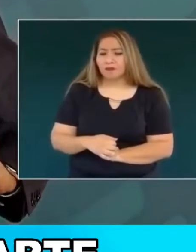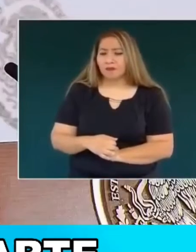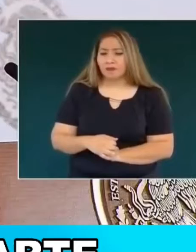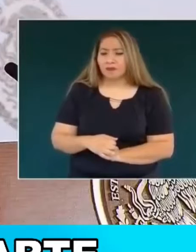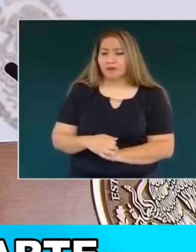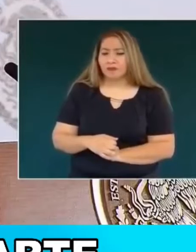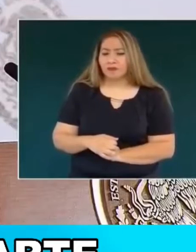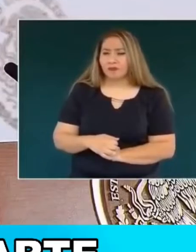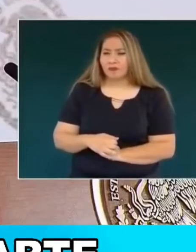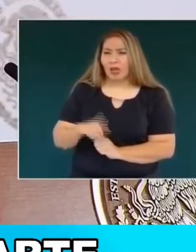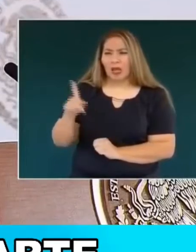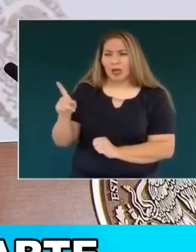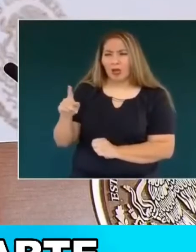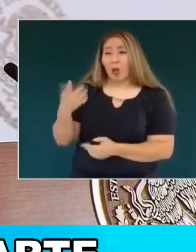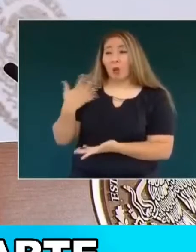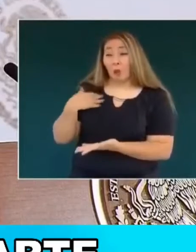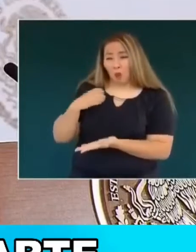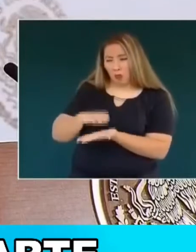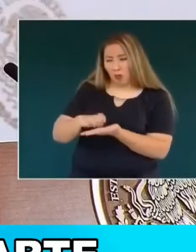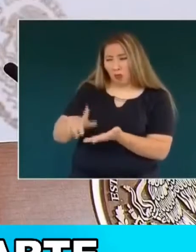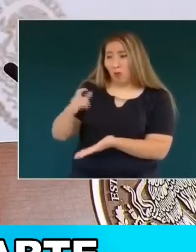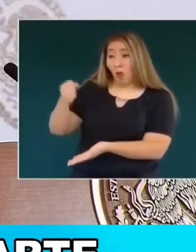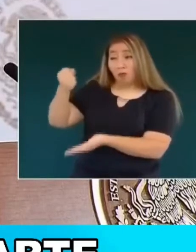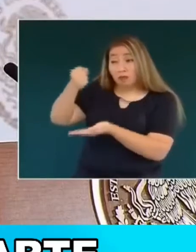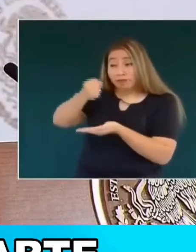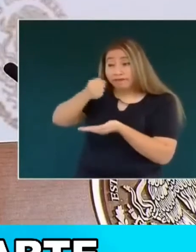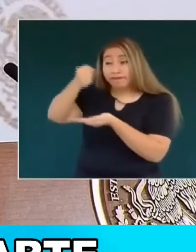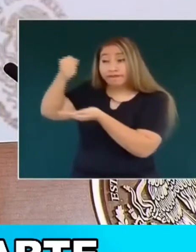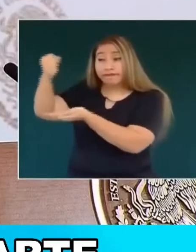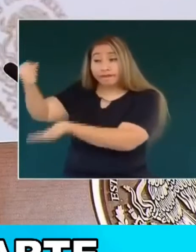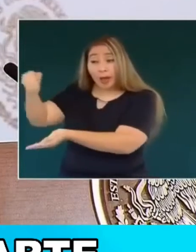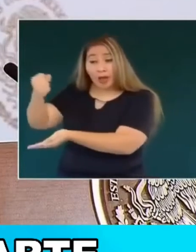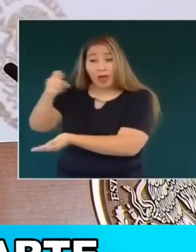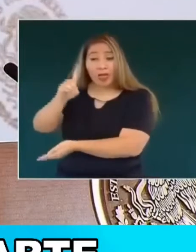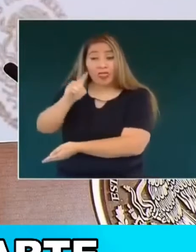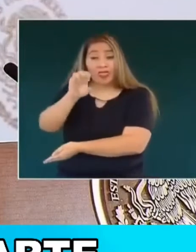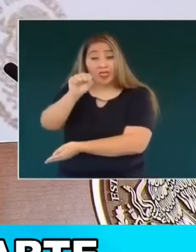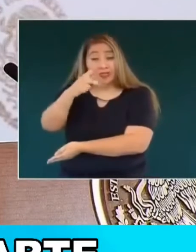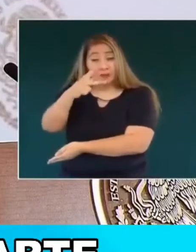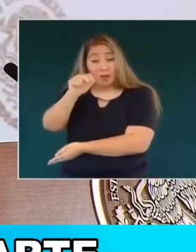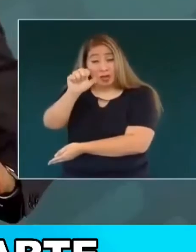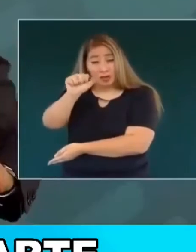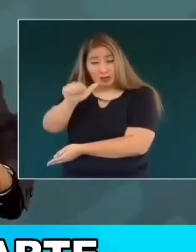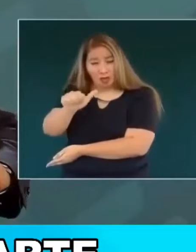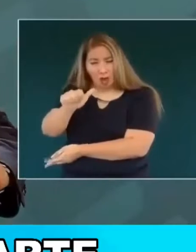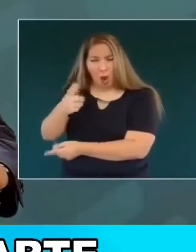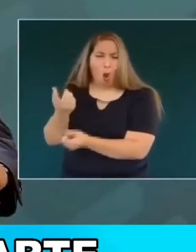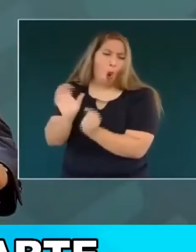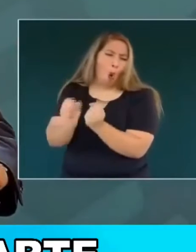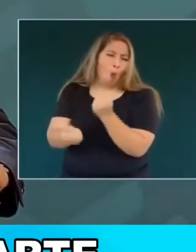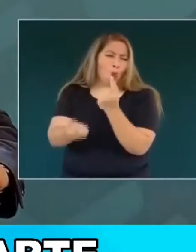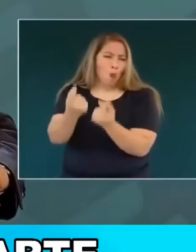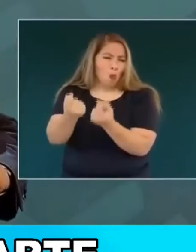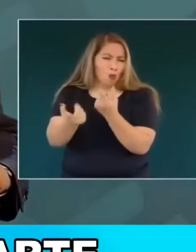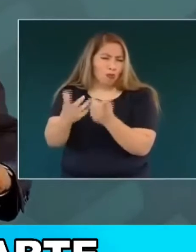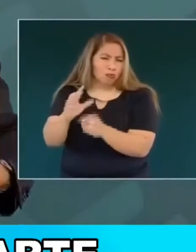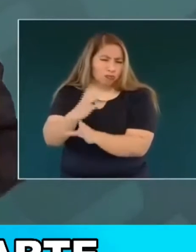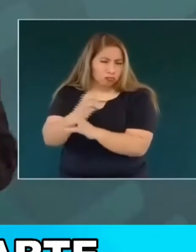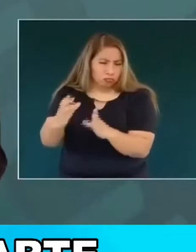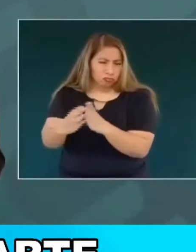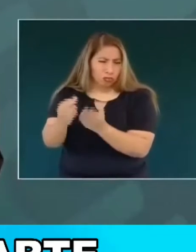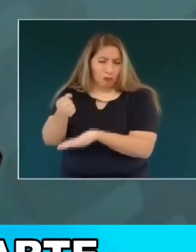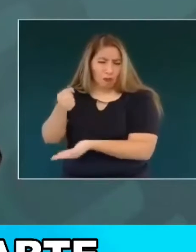así las cosas con esto que ha ocurrido el día de hoy en la mañanera desde la ciudad de Torreón, Coahuila, donde el presidente estuvo visitando la entidad para